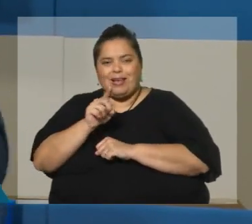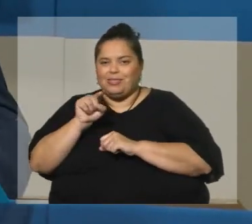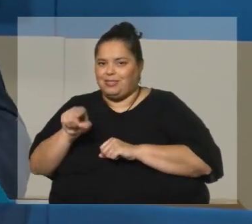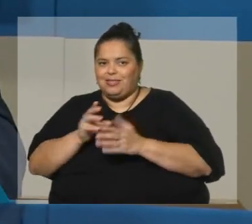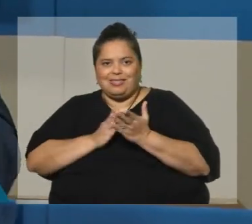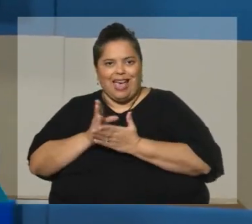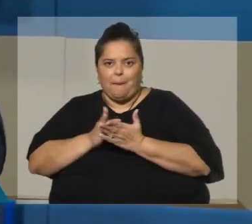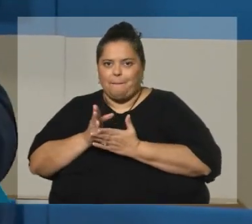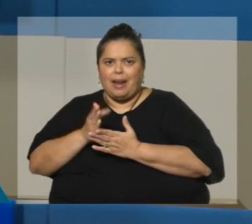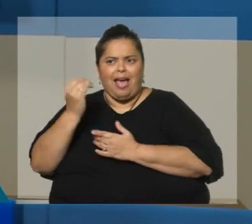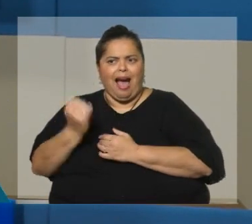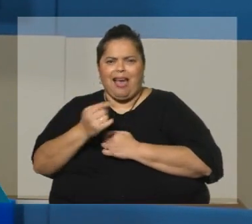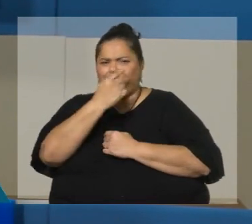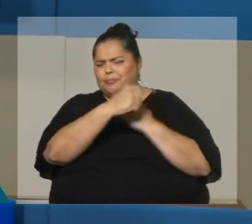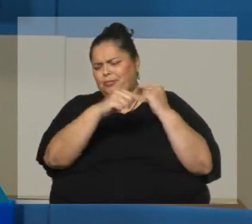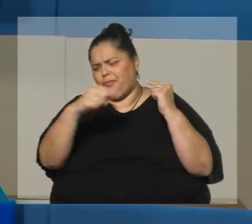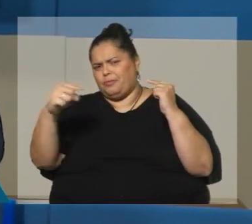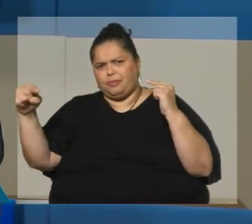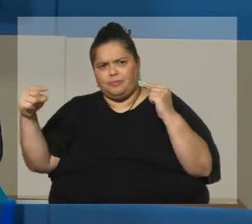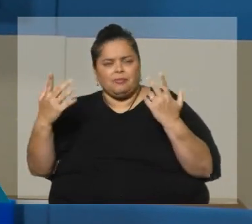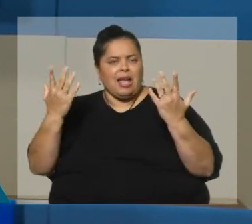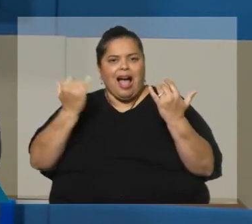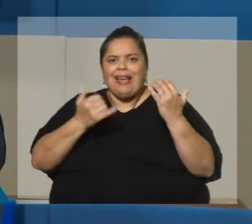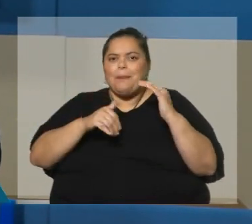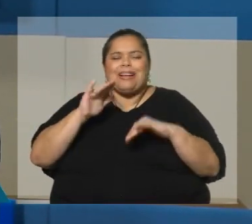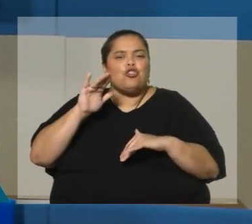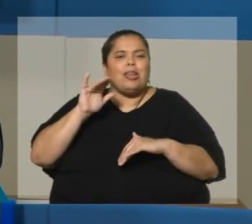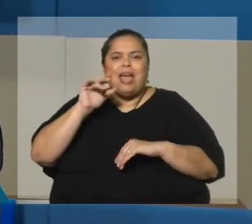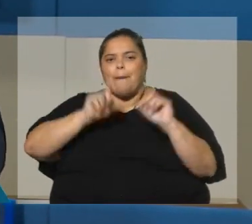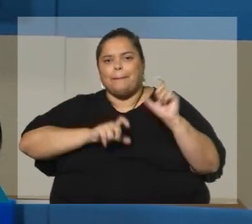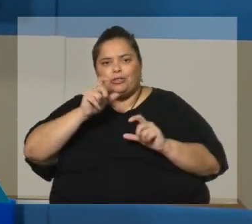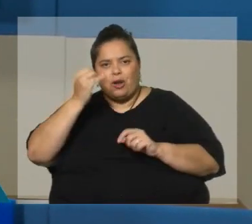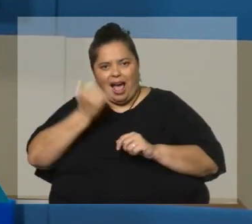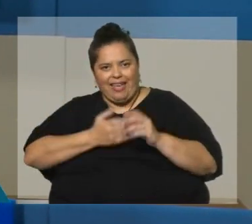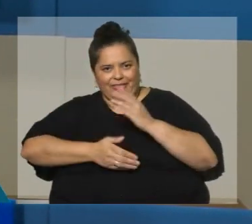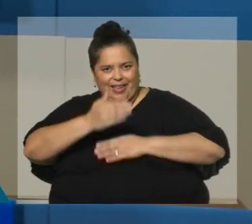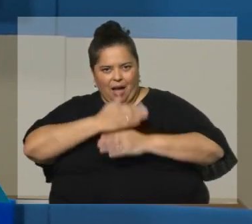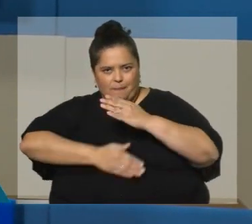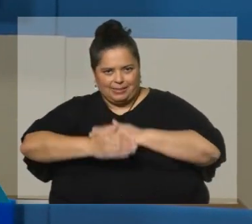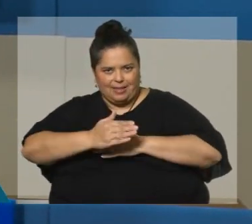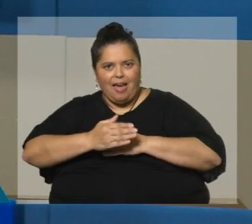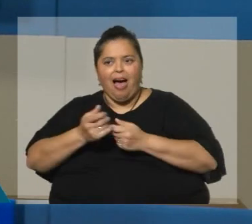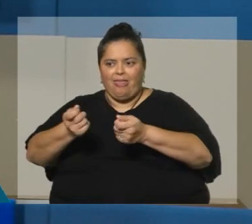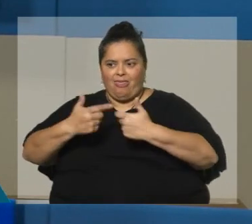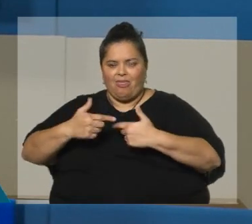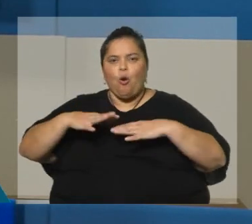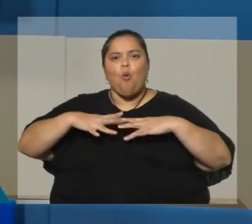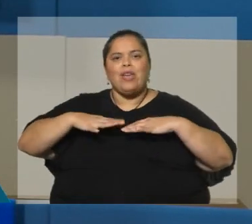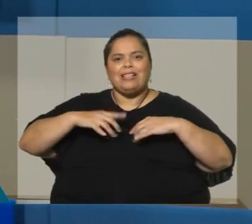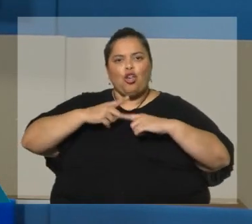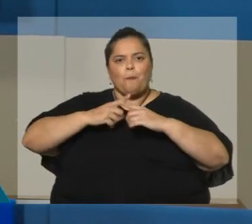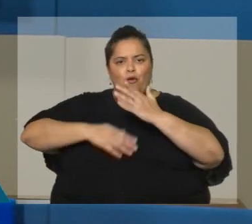de baremo que utiliza el BPS indican que la gran mayoría de las personas que acceden a una jubilación por incapacidad